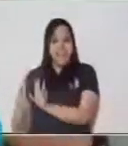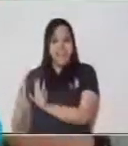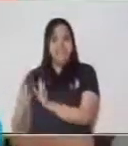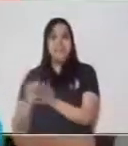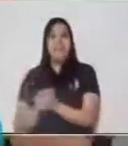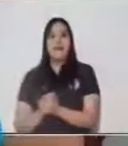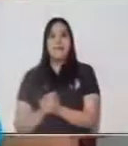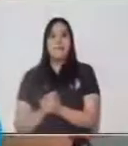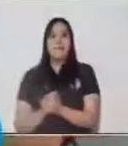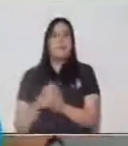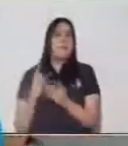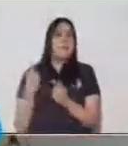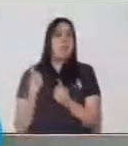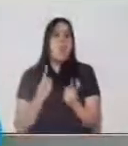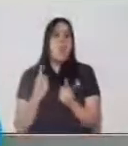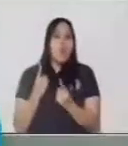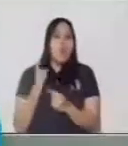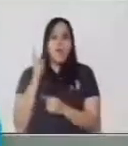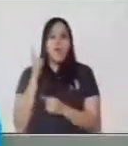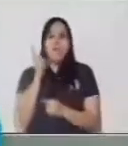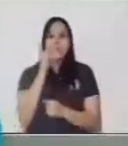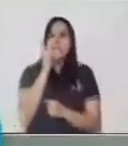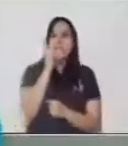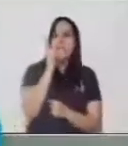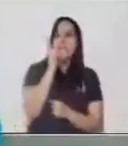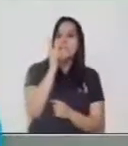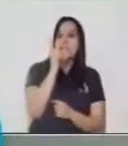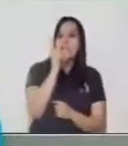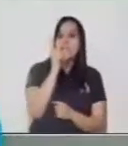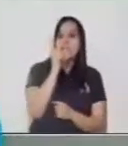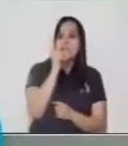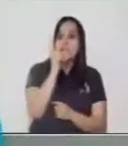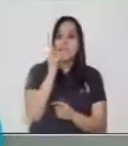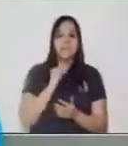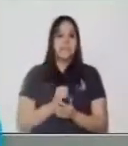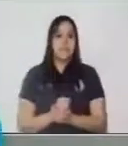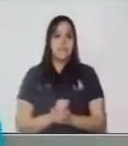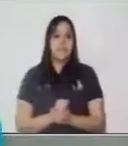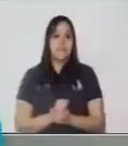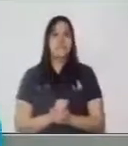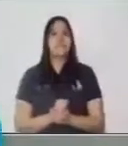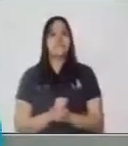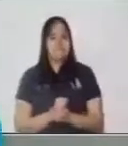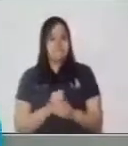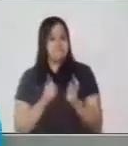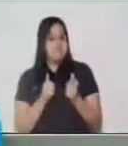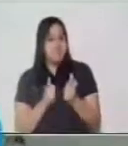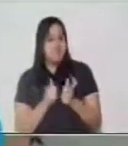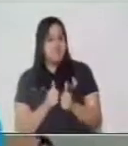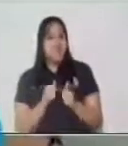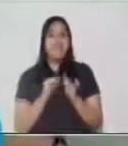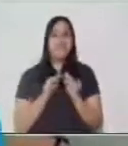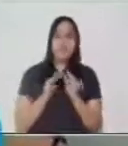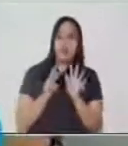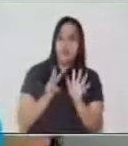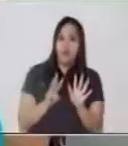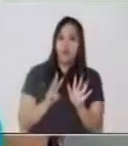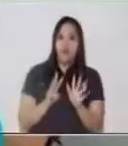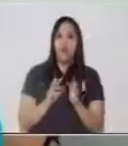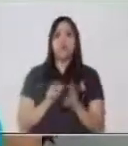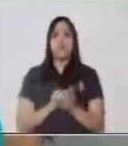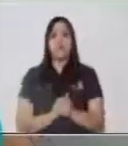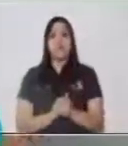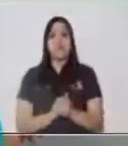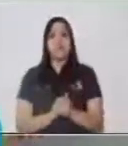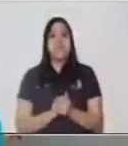que